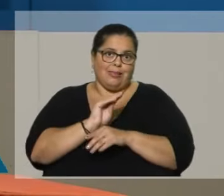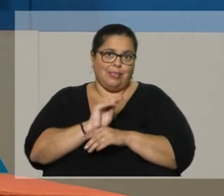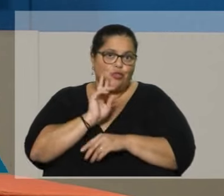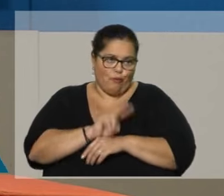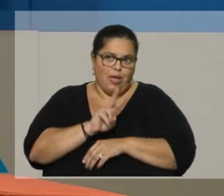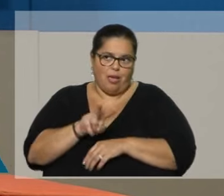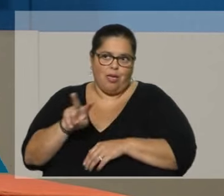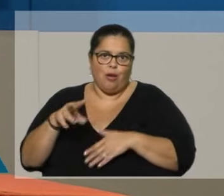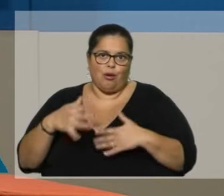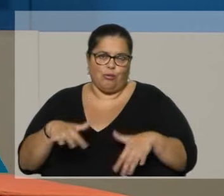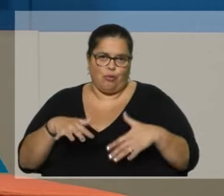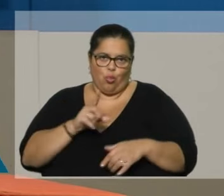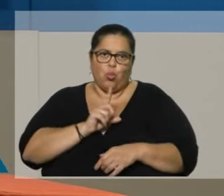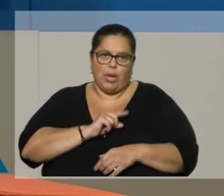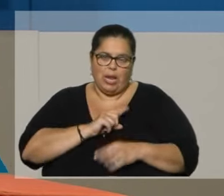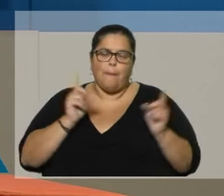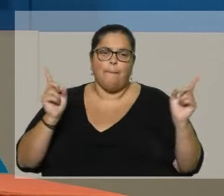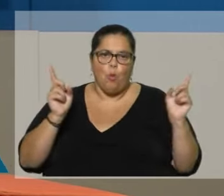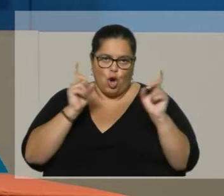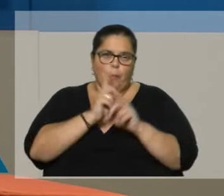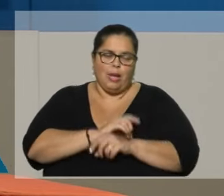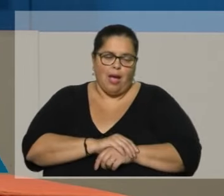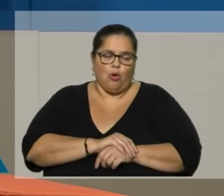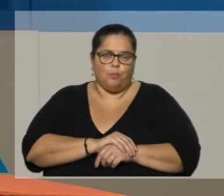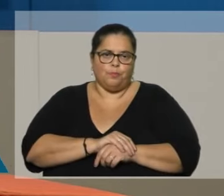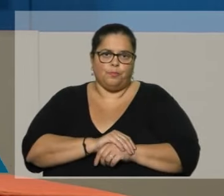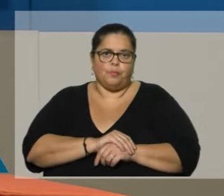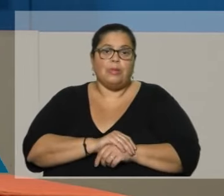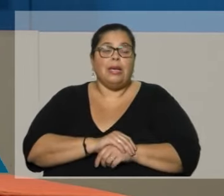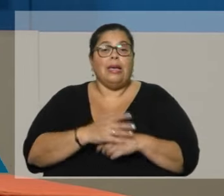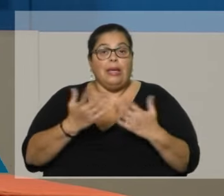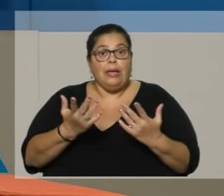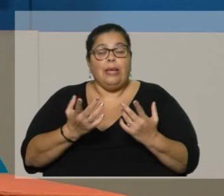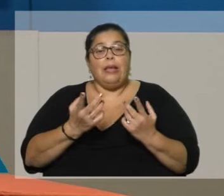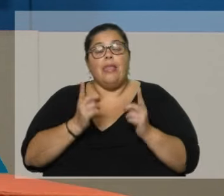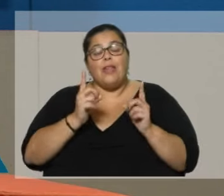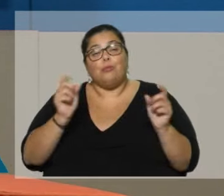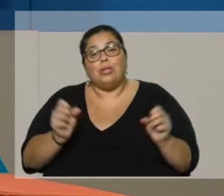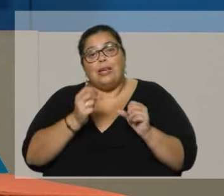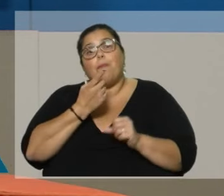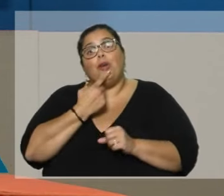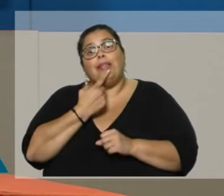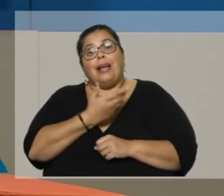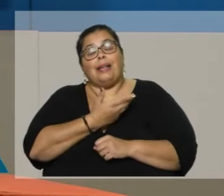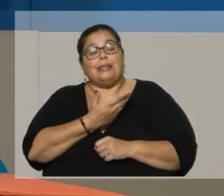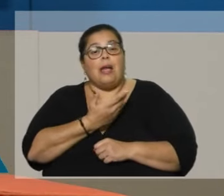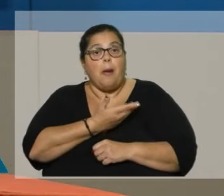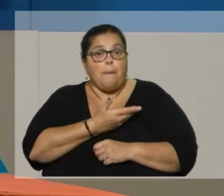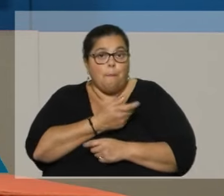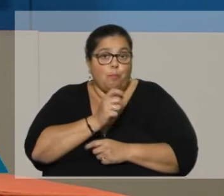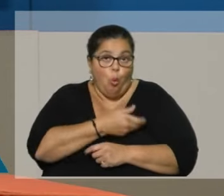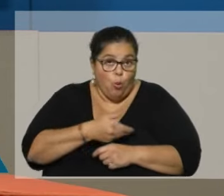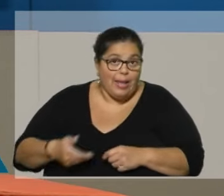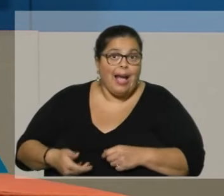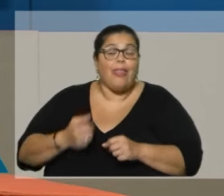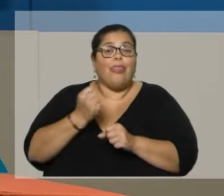es muy complicado. Y el tema es generar políticas públicas de empleo. Actualmente Uruguay